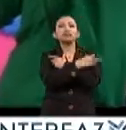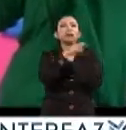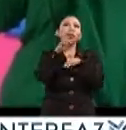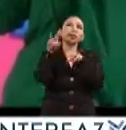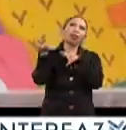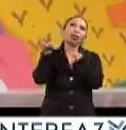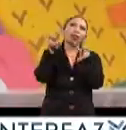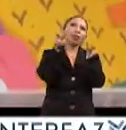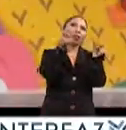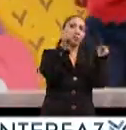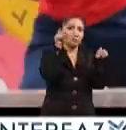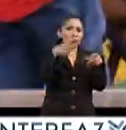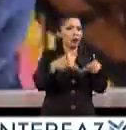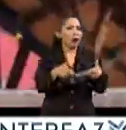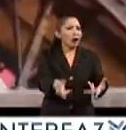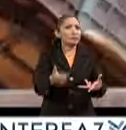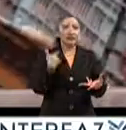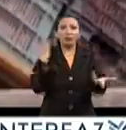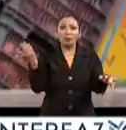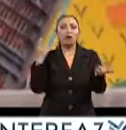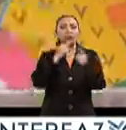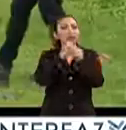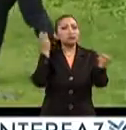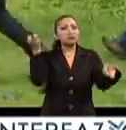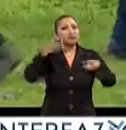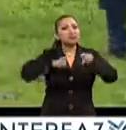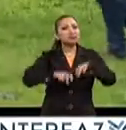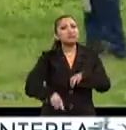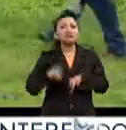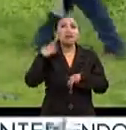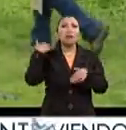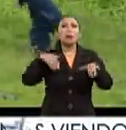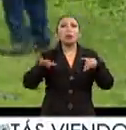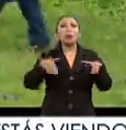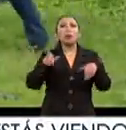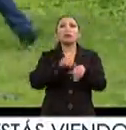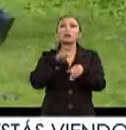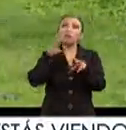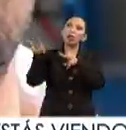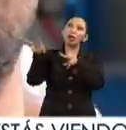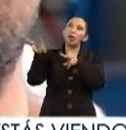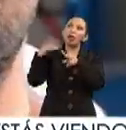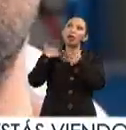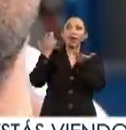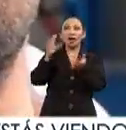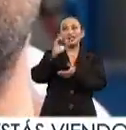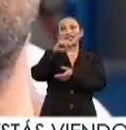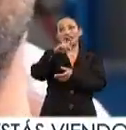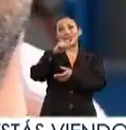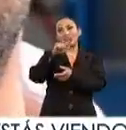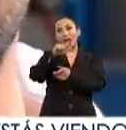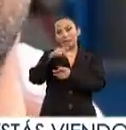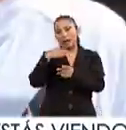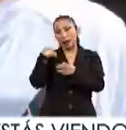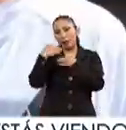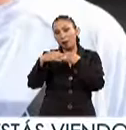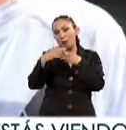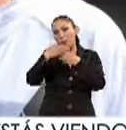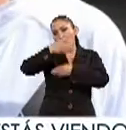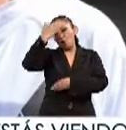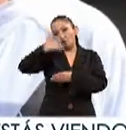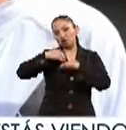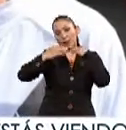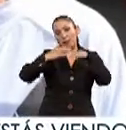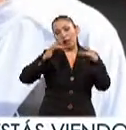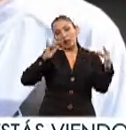público que te ves el que está en la calle el que está en el transporte el que está caminando día a día Central de Muros me contactó por correo ahí fue que